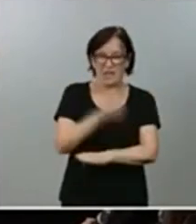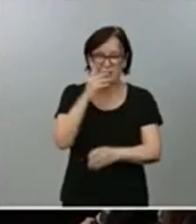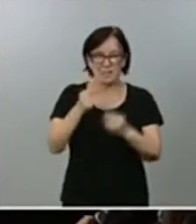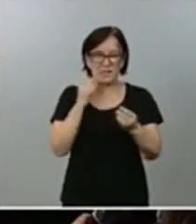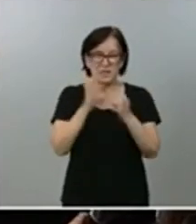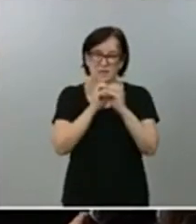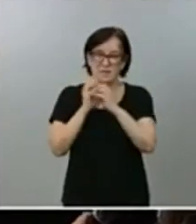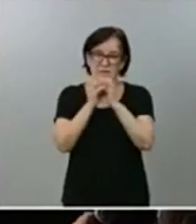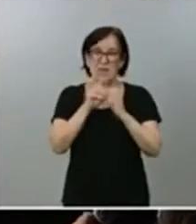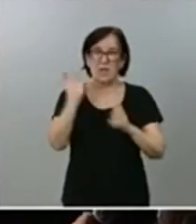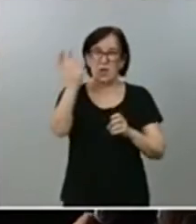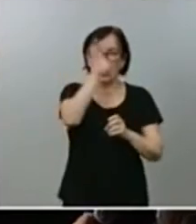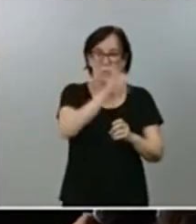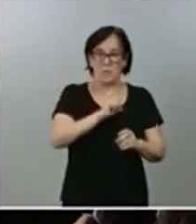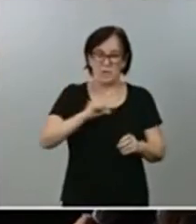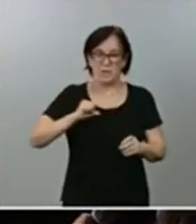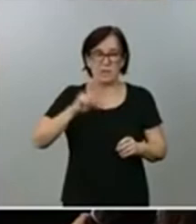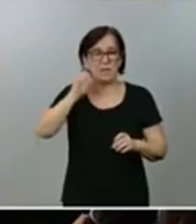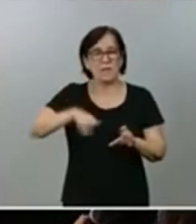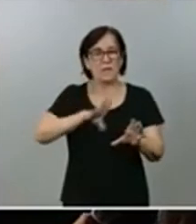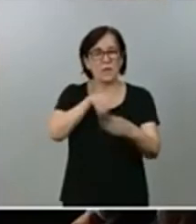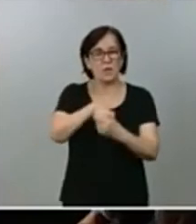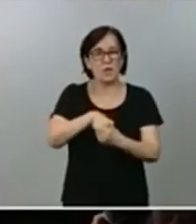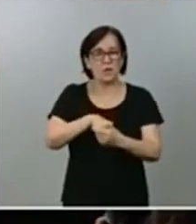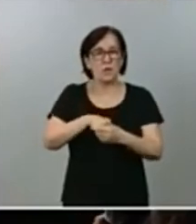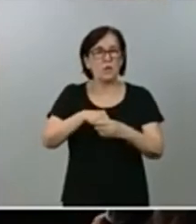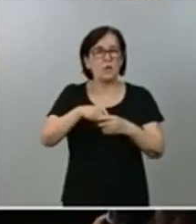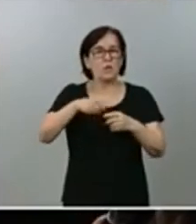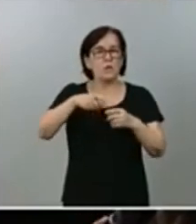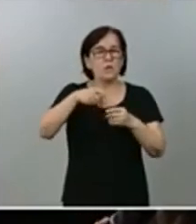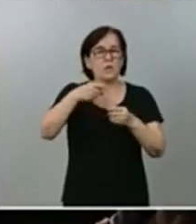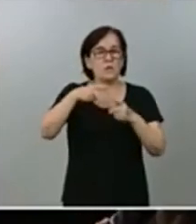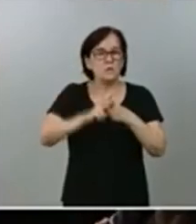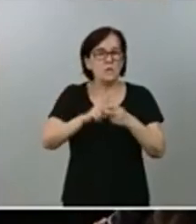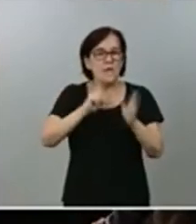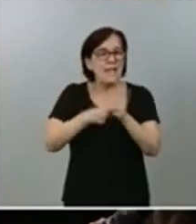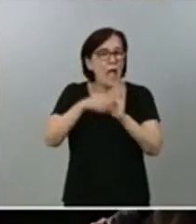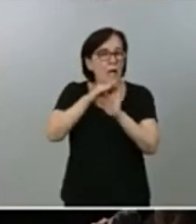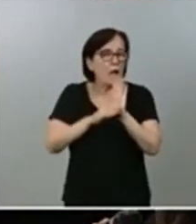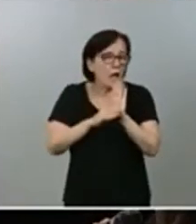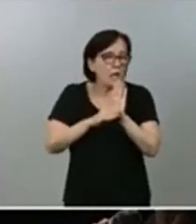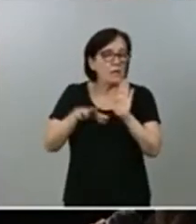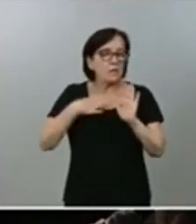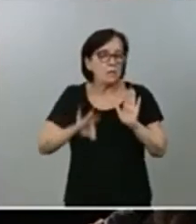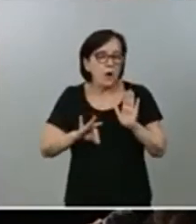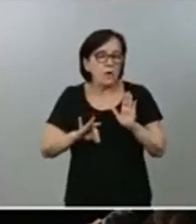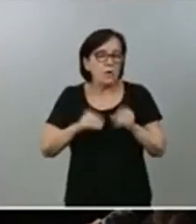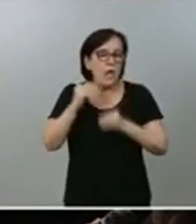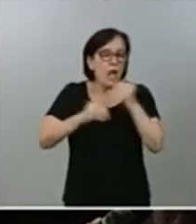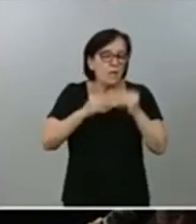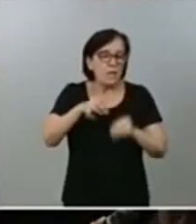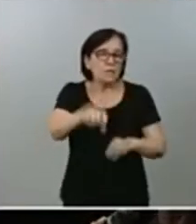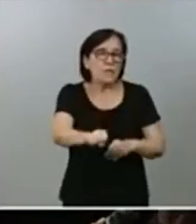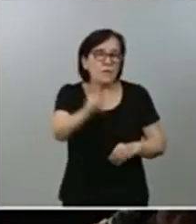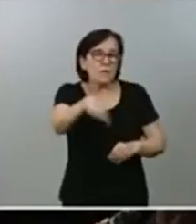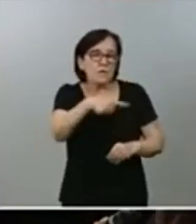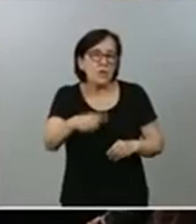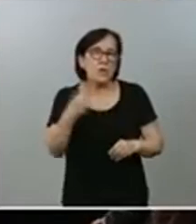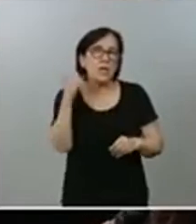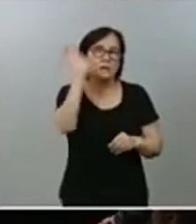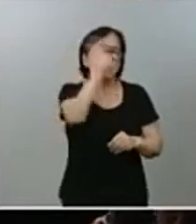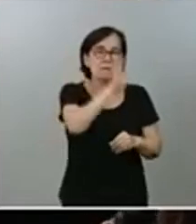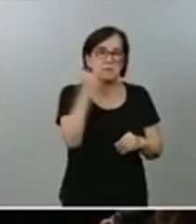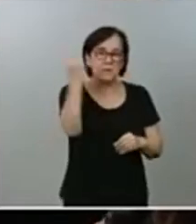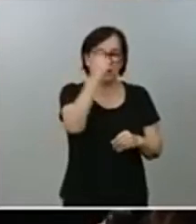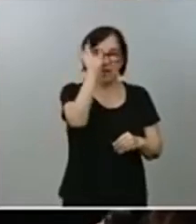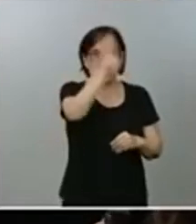autónomas incluyen ustedes los mecanismos legales a los que pueden recurrir las comunidades autónomas en cada caso. Se lo pregunto, aparte de